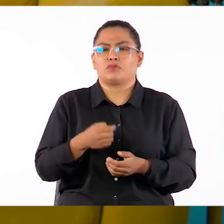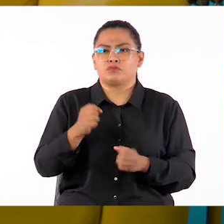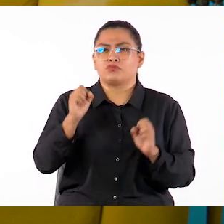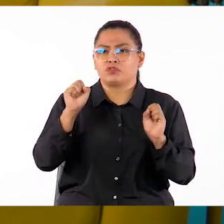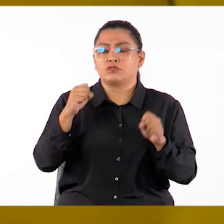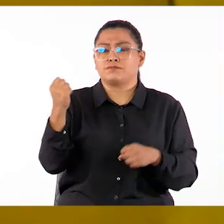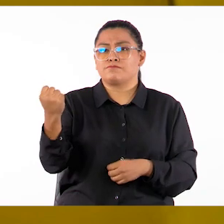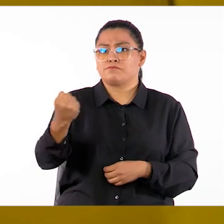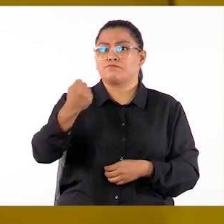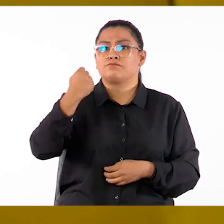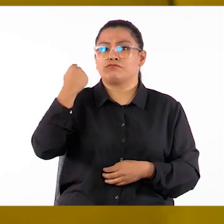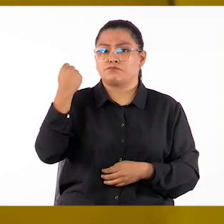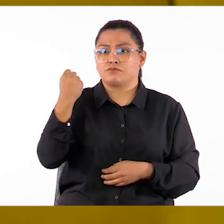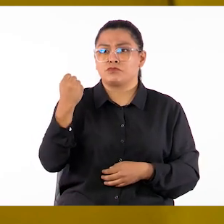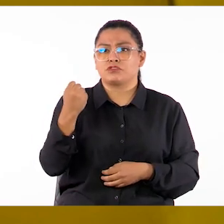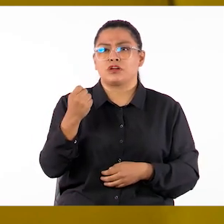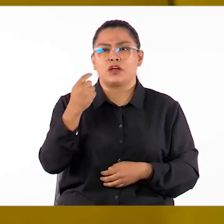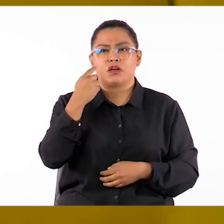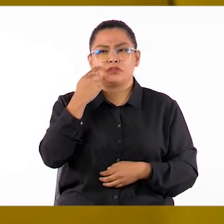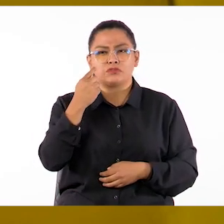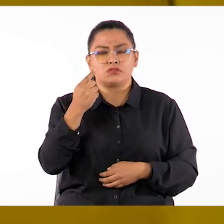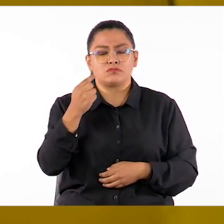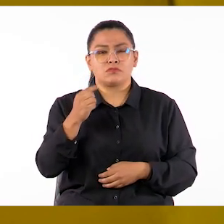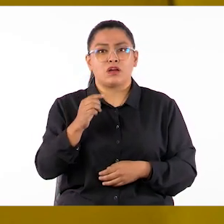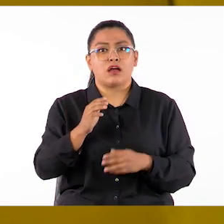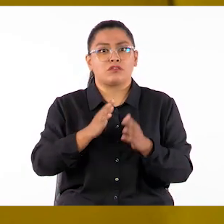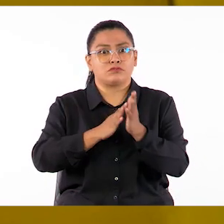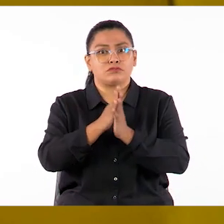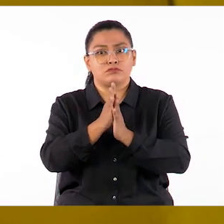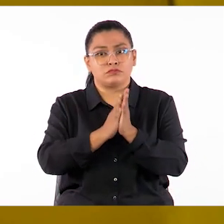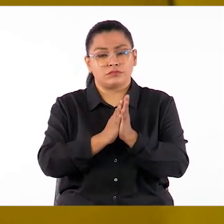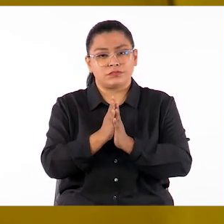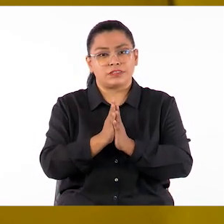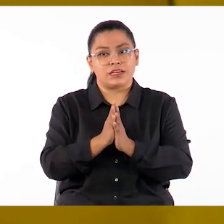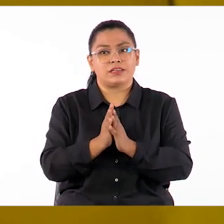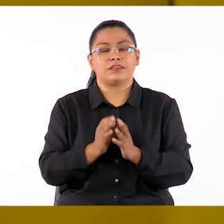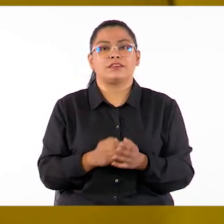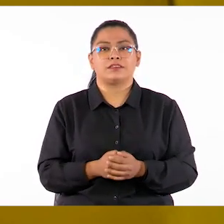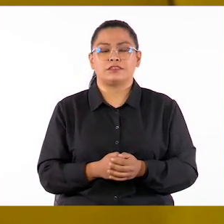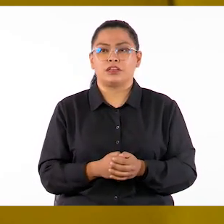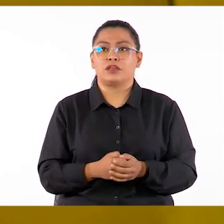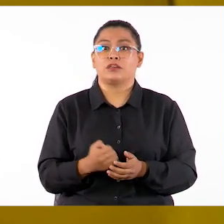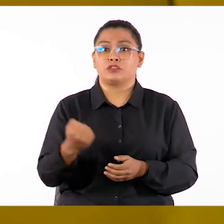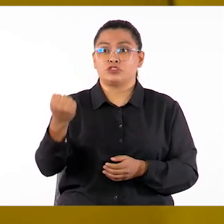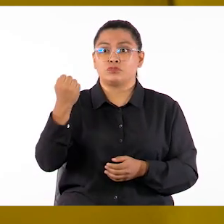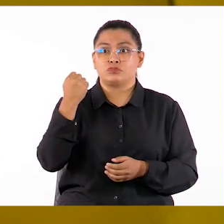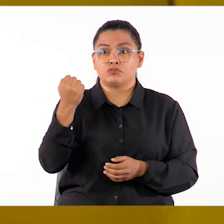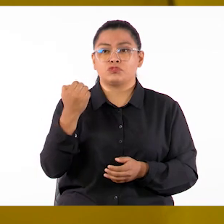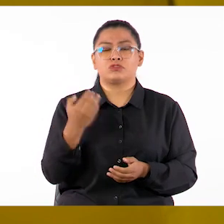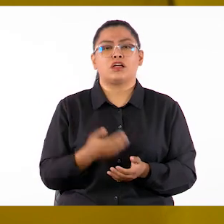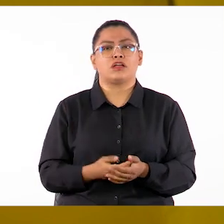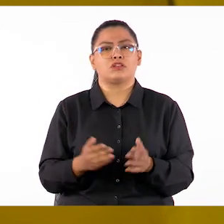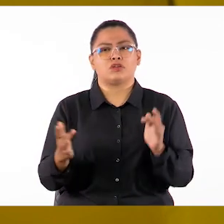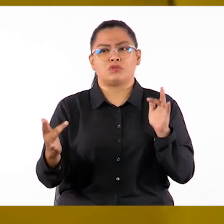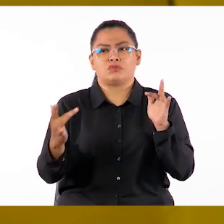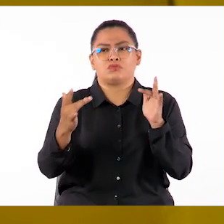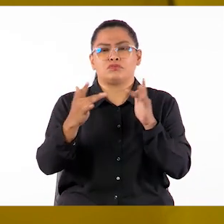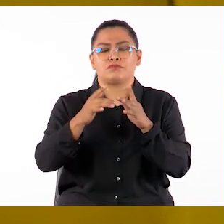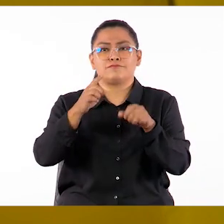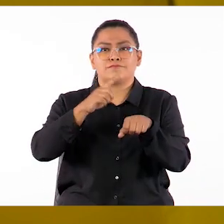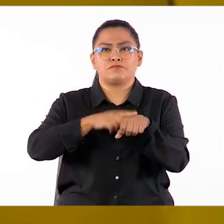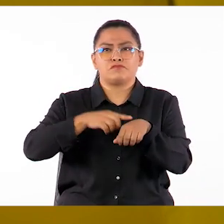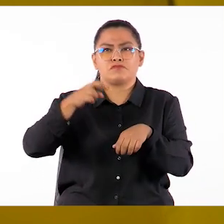importante. Por eso, es indicado pensar en encuentros sincrónicos, que no sean muy largos y que le